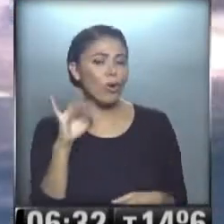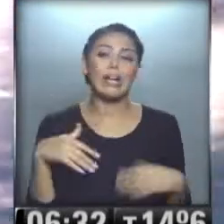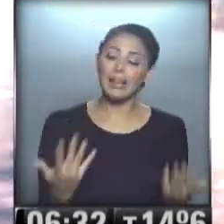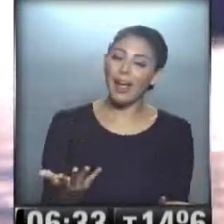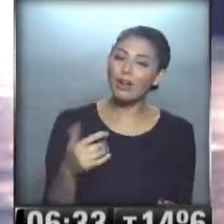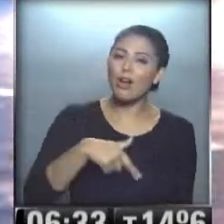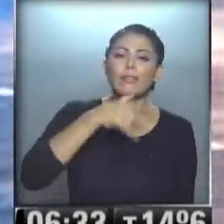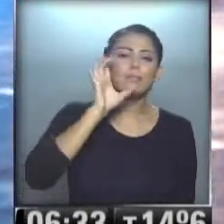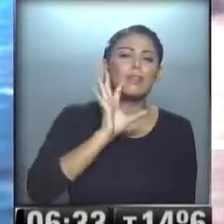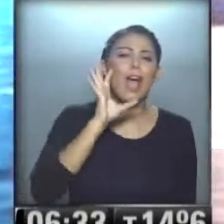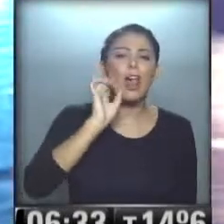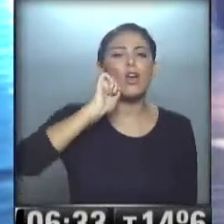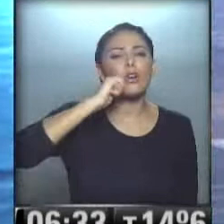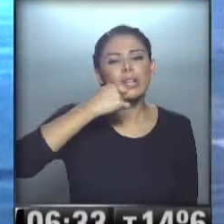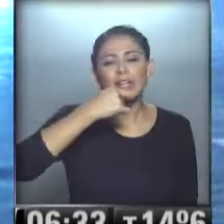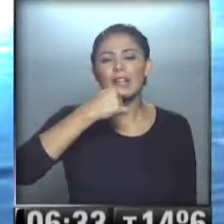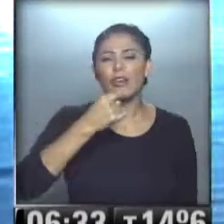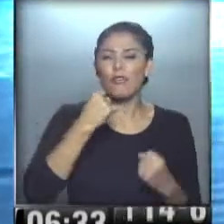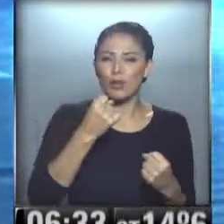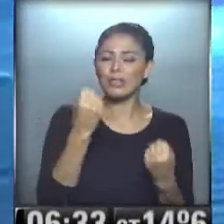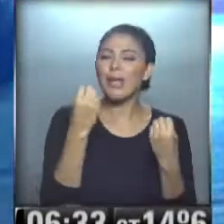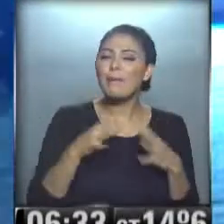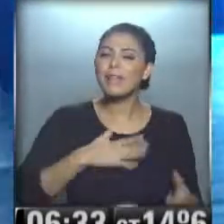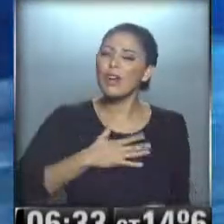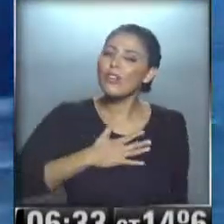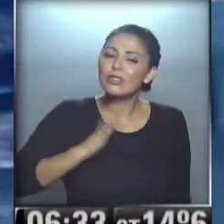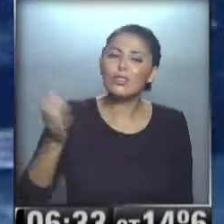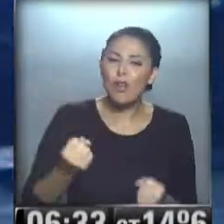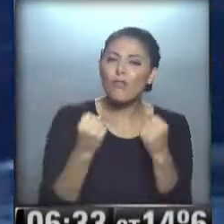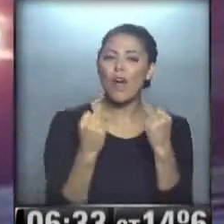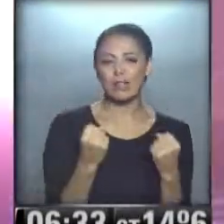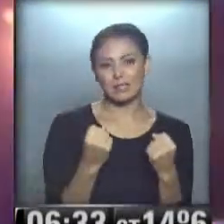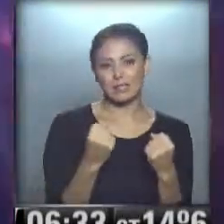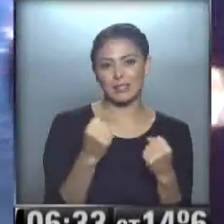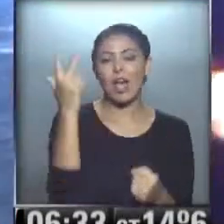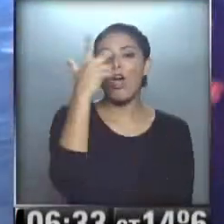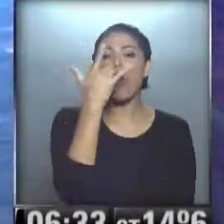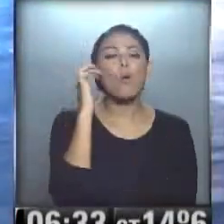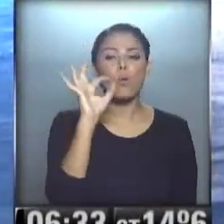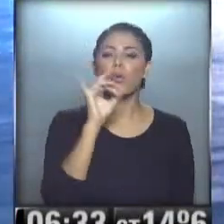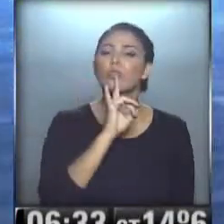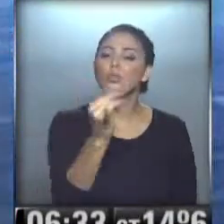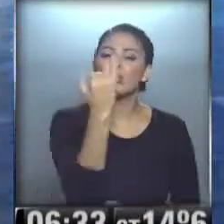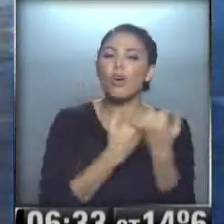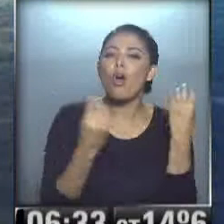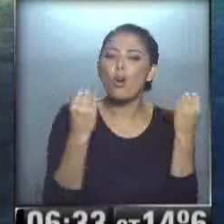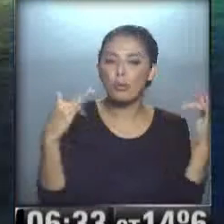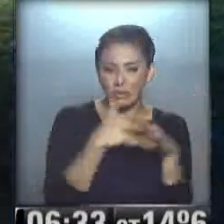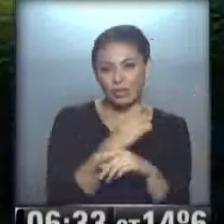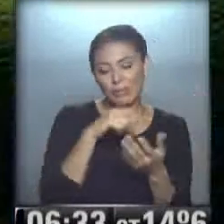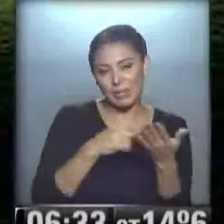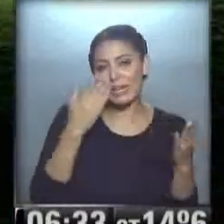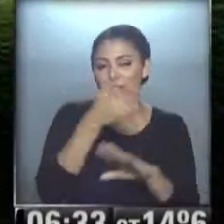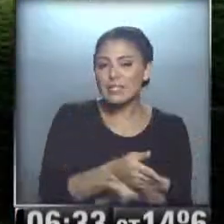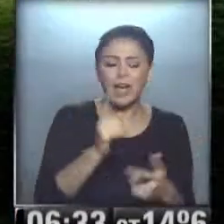desayunamos algo rico y bien sustancioso... ...para comenzar el día con alegría y toda la energía... ...Hugo Palamara, contanos el tránsito en los ingresos a